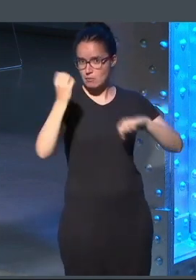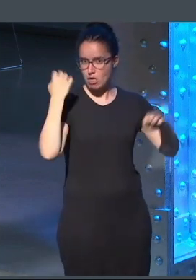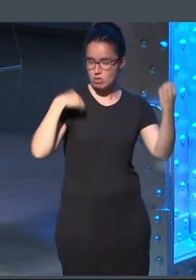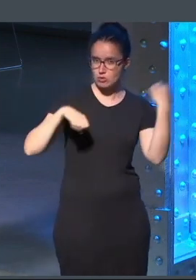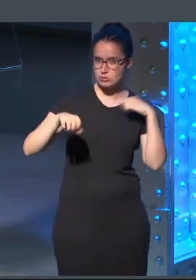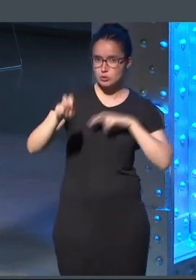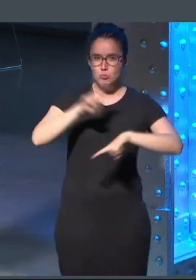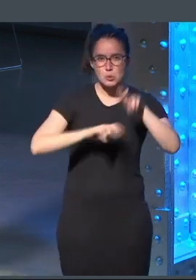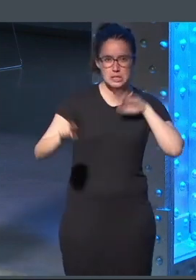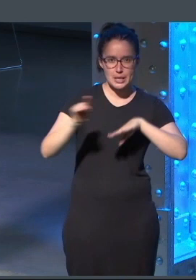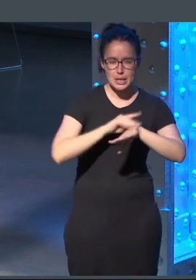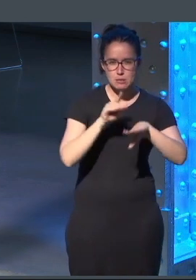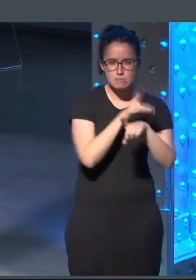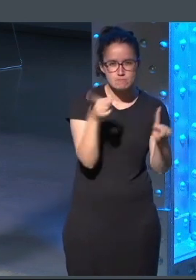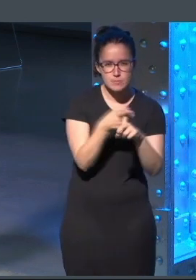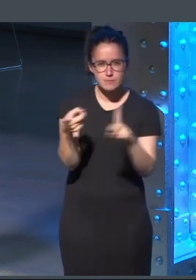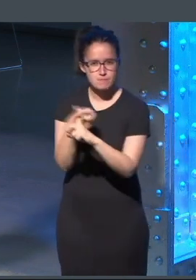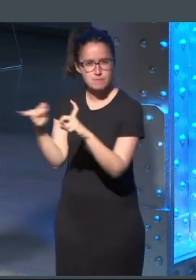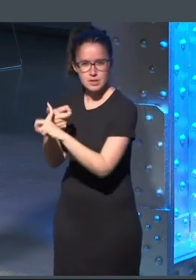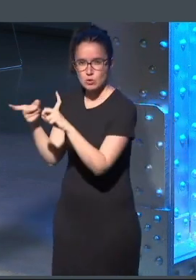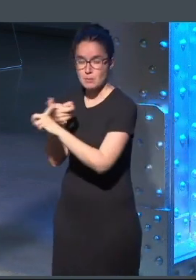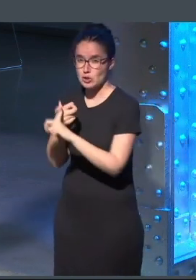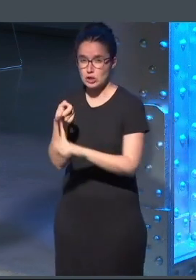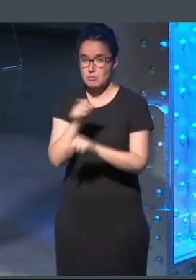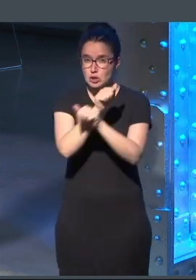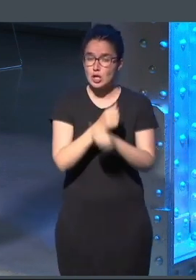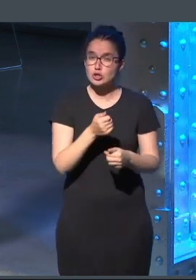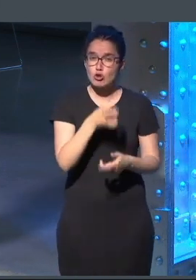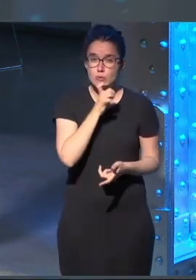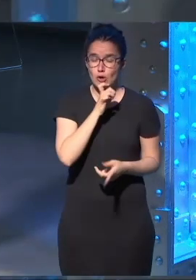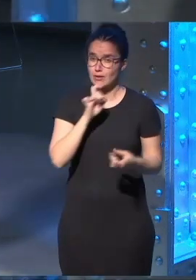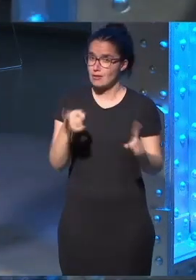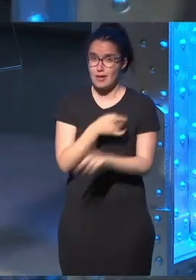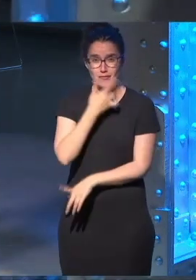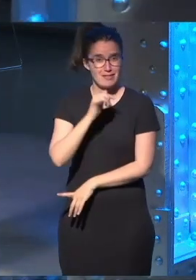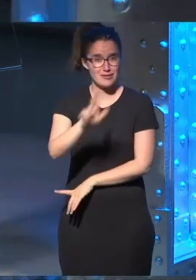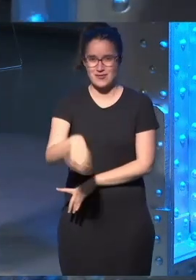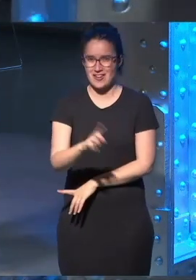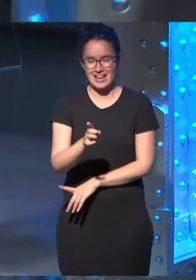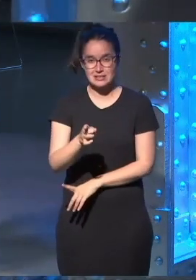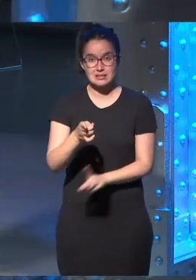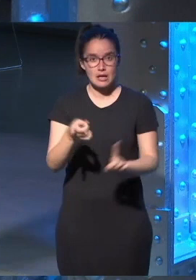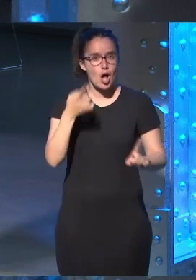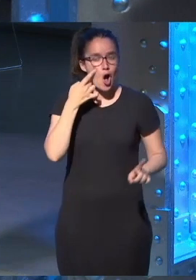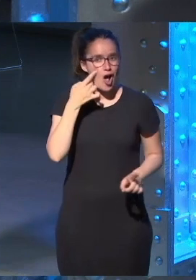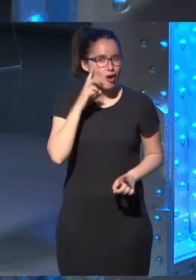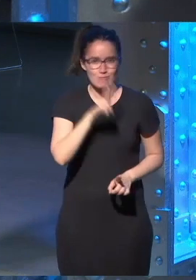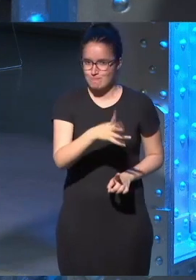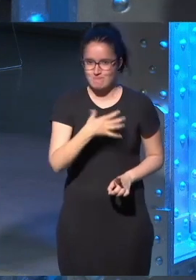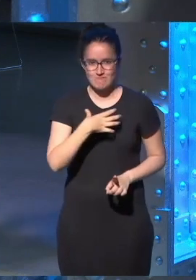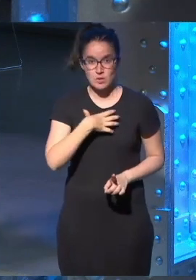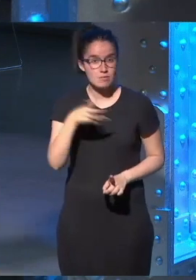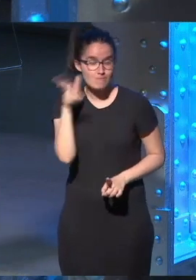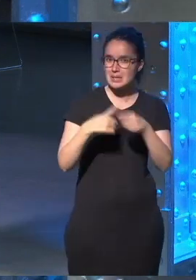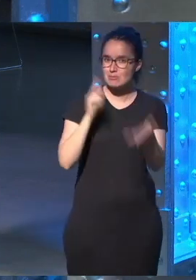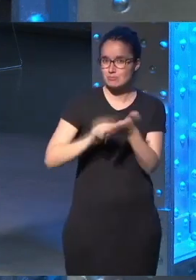busca muchos datos y encuentra patrones complejos, patrones que no son fáciles de encontrar, patrones que el ojo humano no ve, que el oído